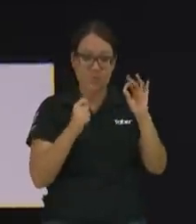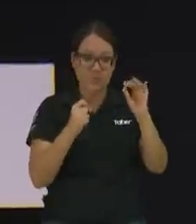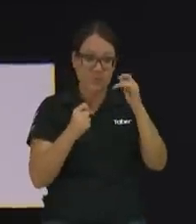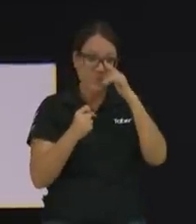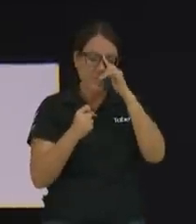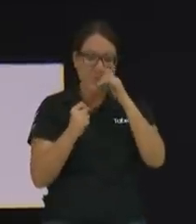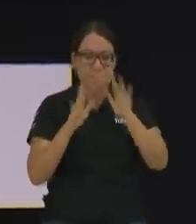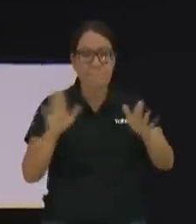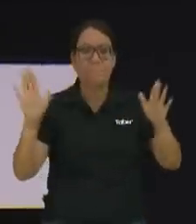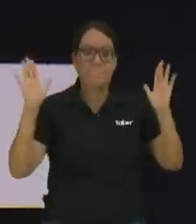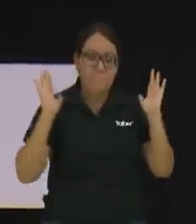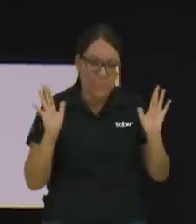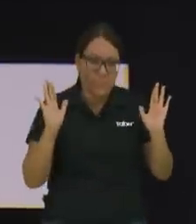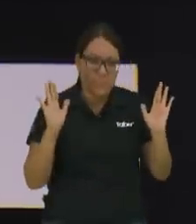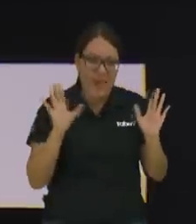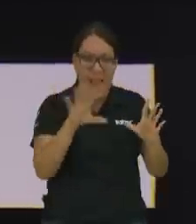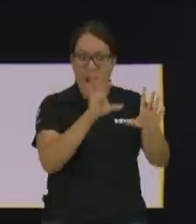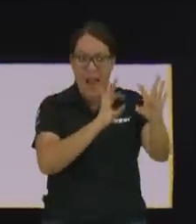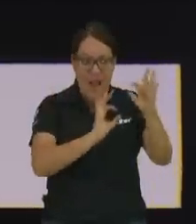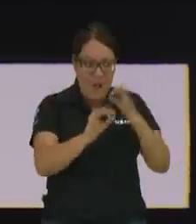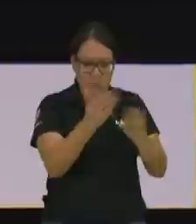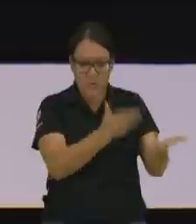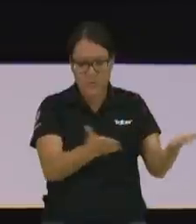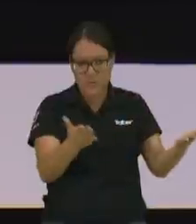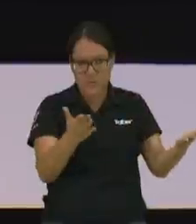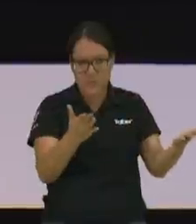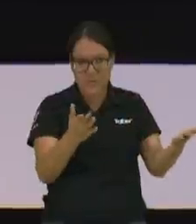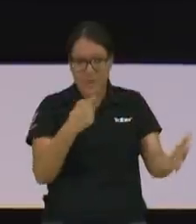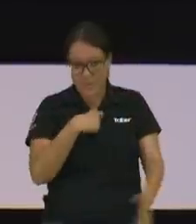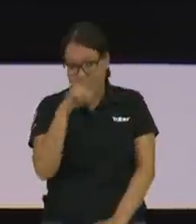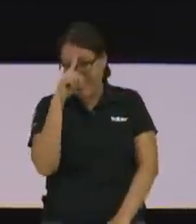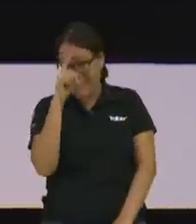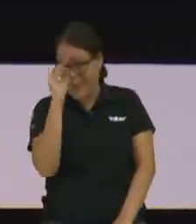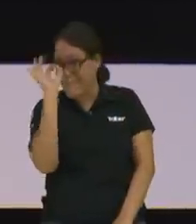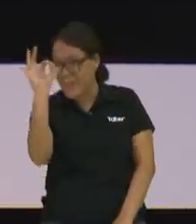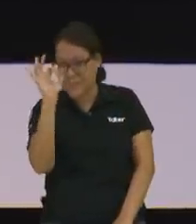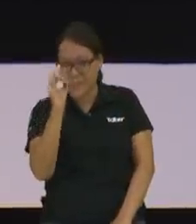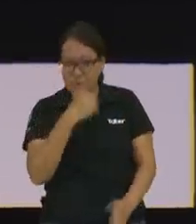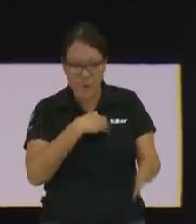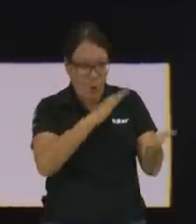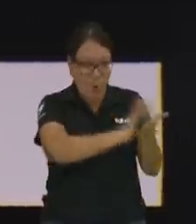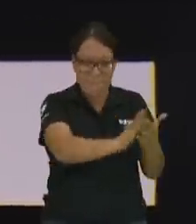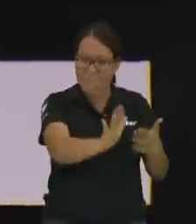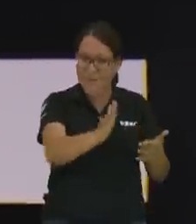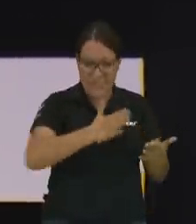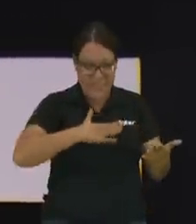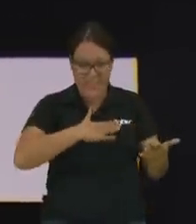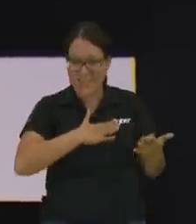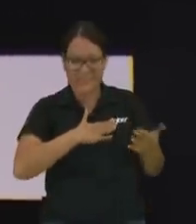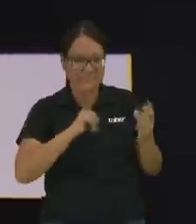Pero hay ciertas cosas buenas que por el trabajo que uno tiene no se pueden tener.